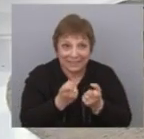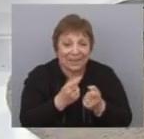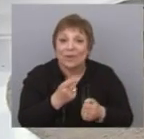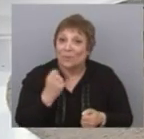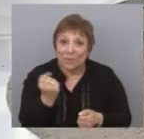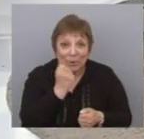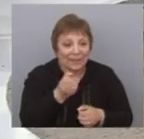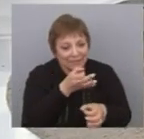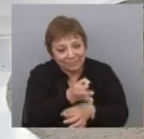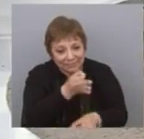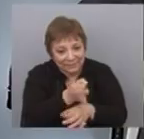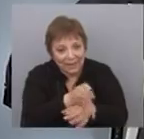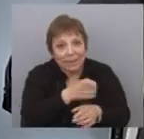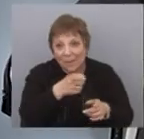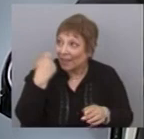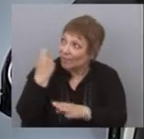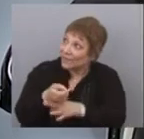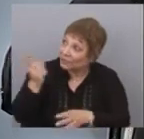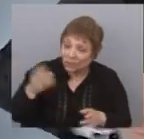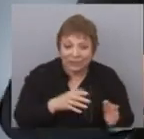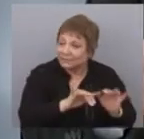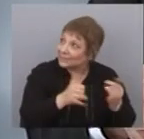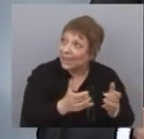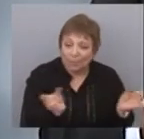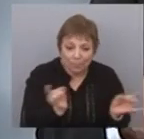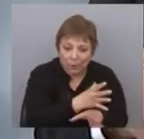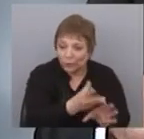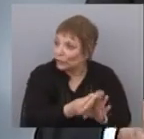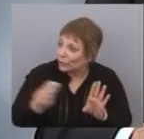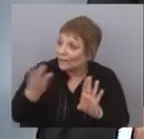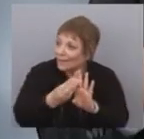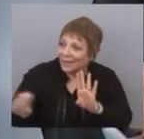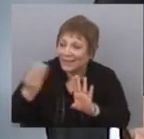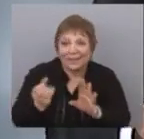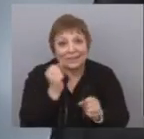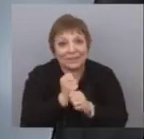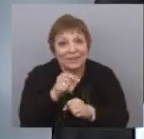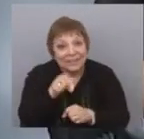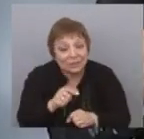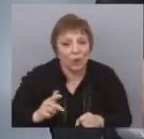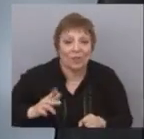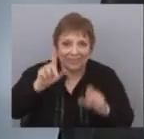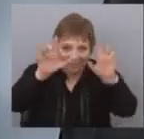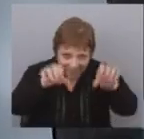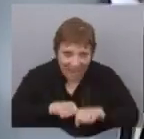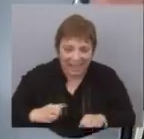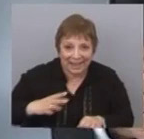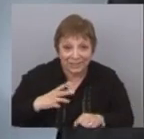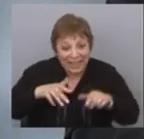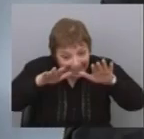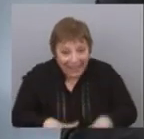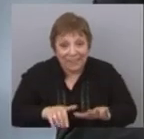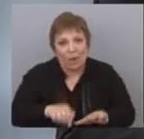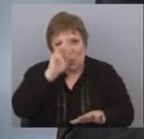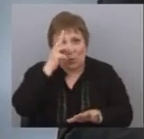útil para que esas inversiones, que son grandes inversiones, generen una mayor riqueza y que quede en la región. Y en